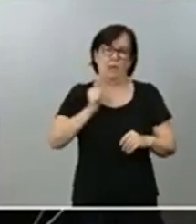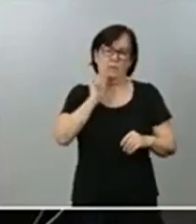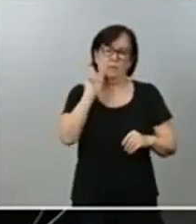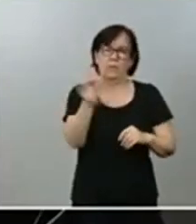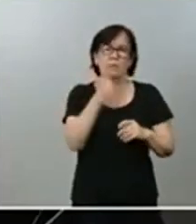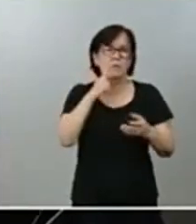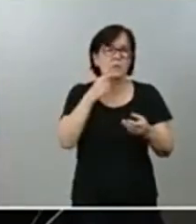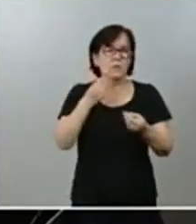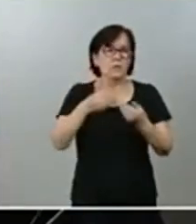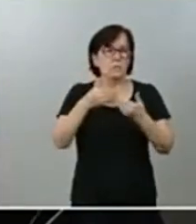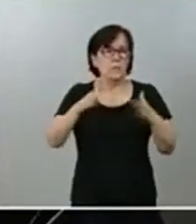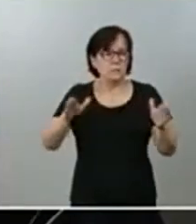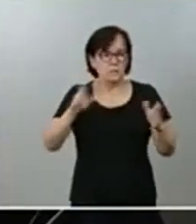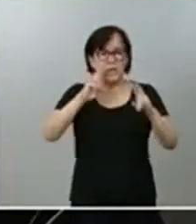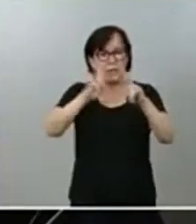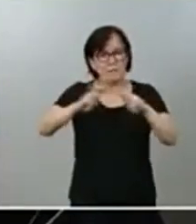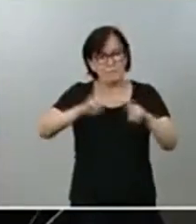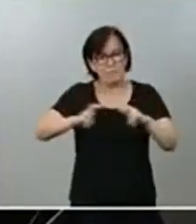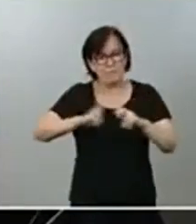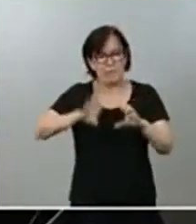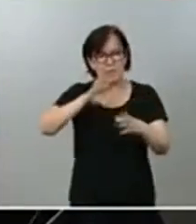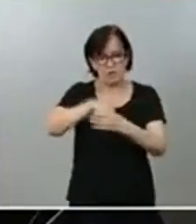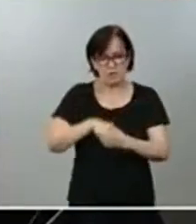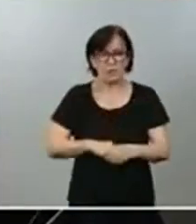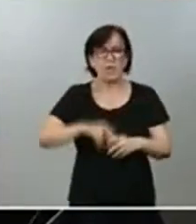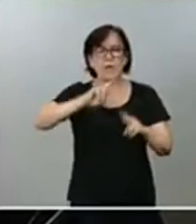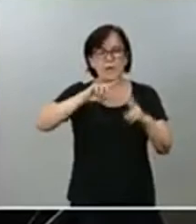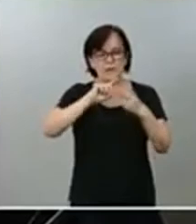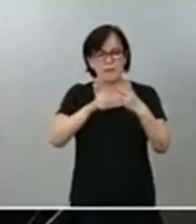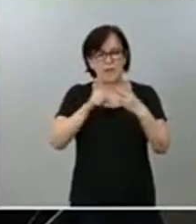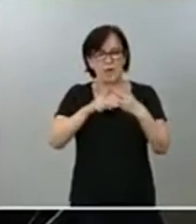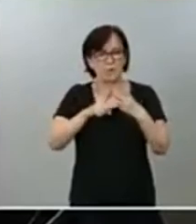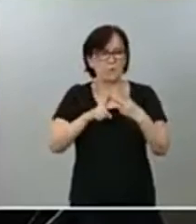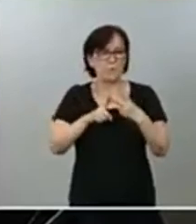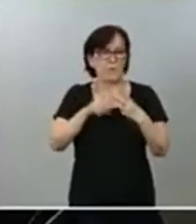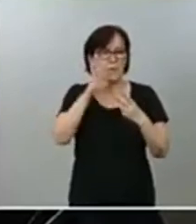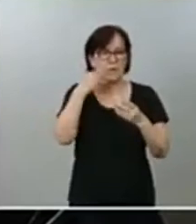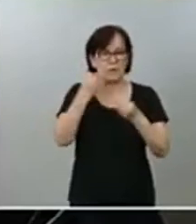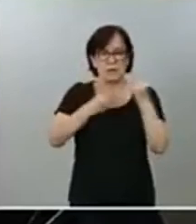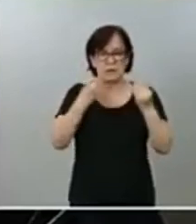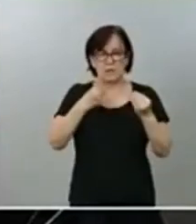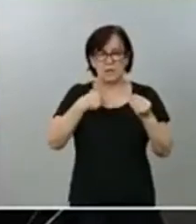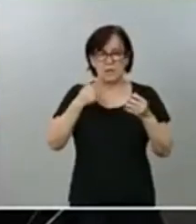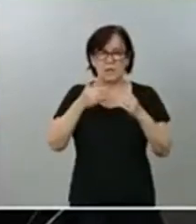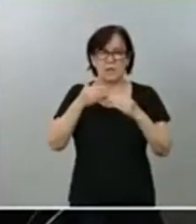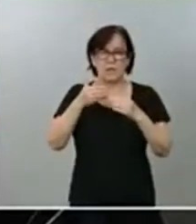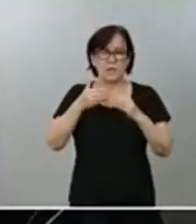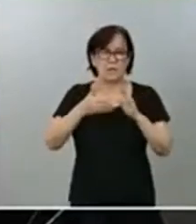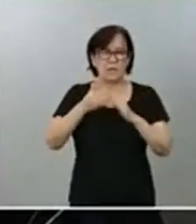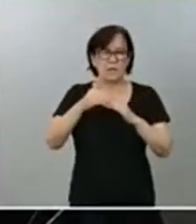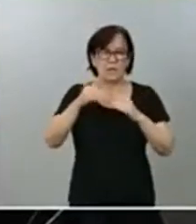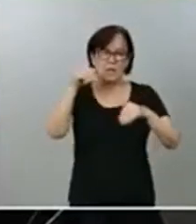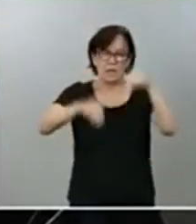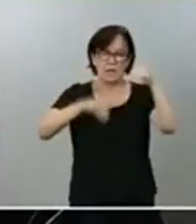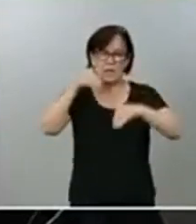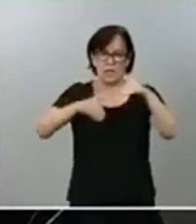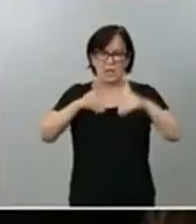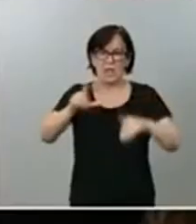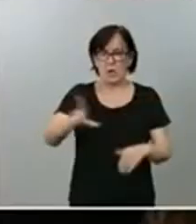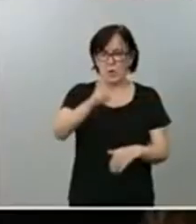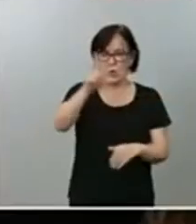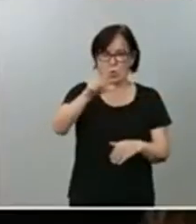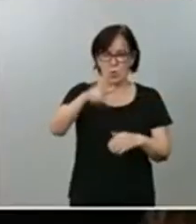investigación interna. Y en segundo lugar, ya ha pasado el horizonte electoral de julio. Se